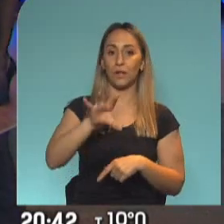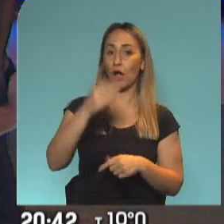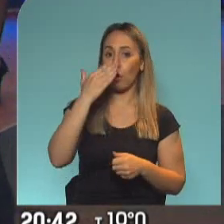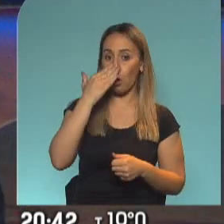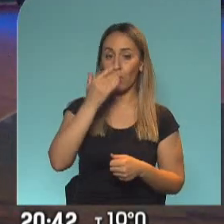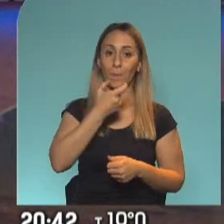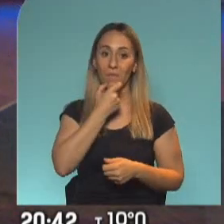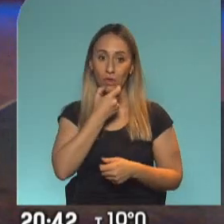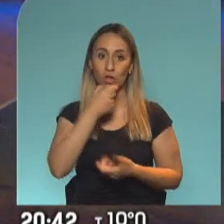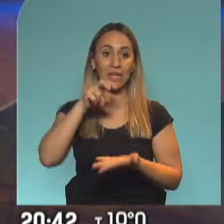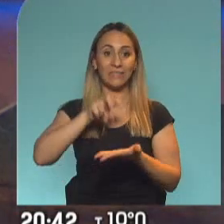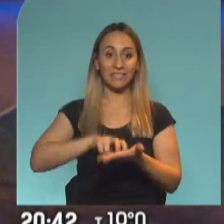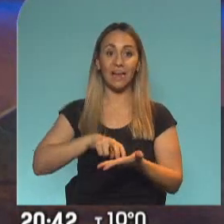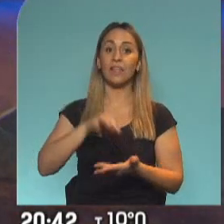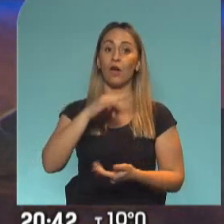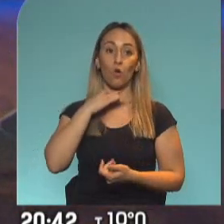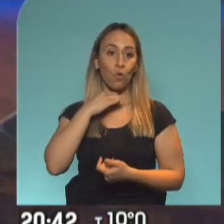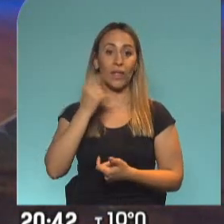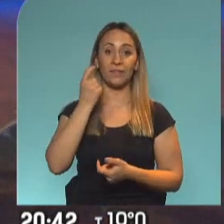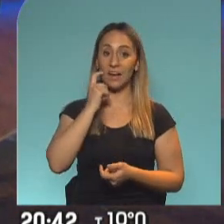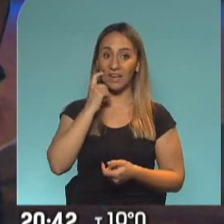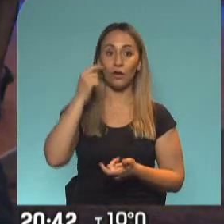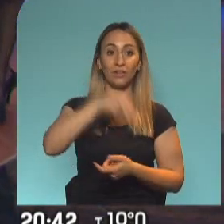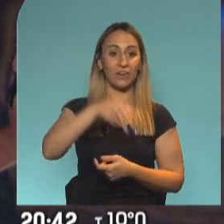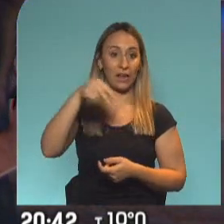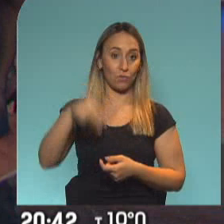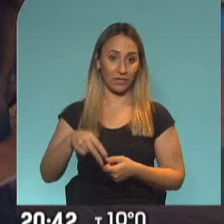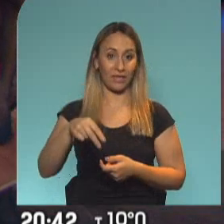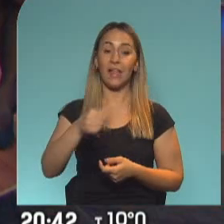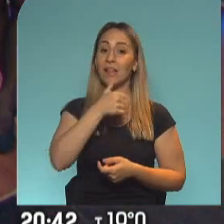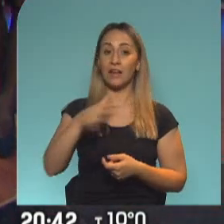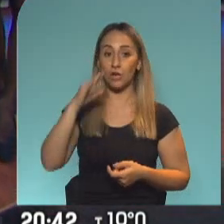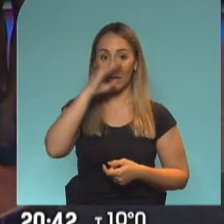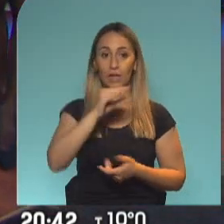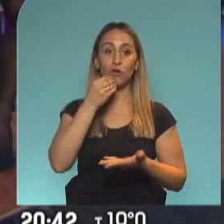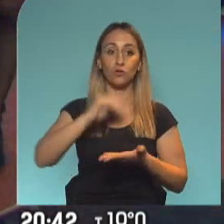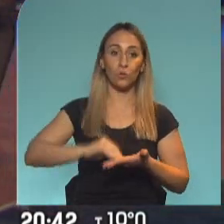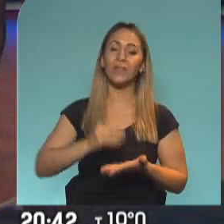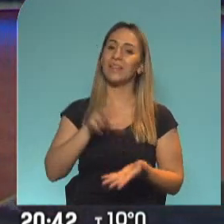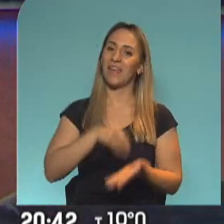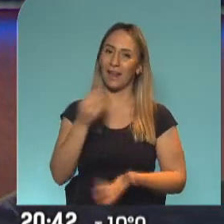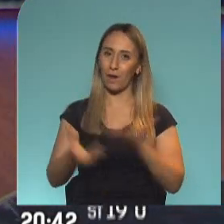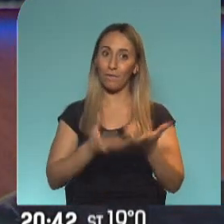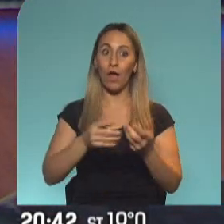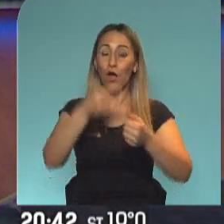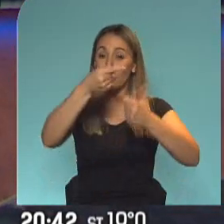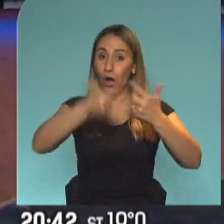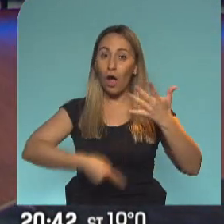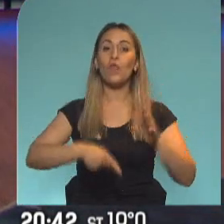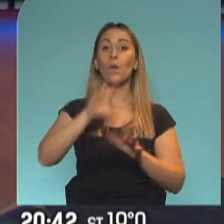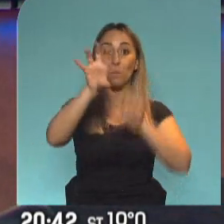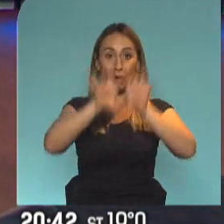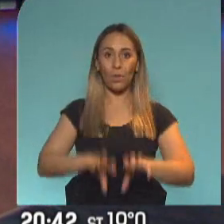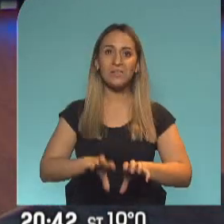Córdoba, Mendoza, Salta, Jujuy, Entre Ríos, Neuquén, Río Negro, Chubut y Tierra del Fuego son las